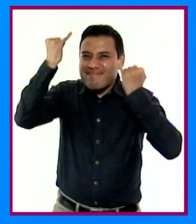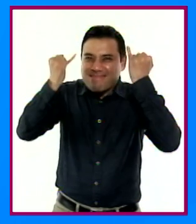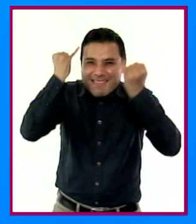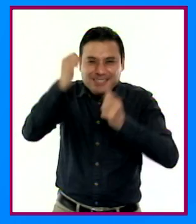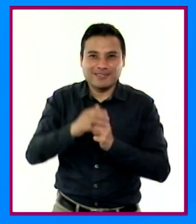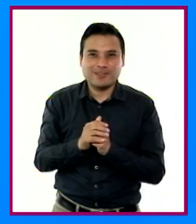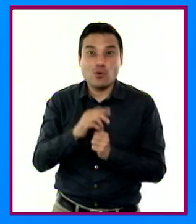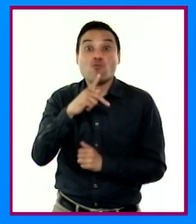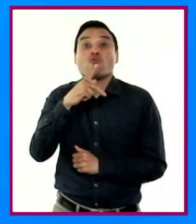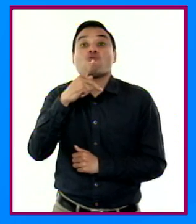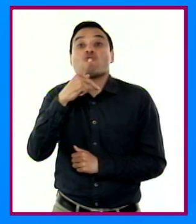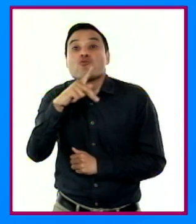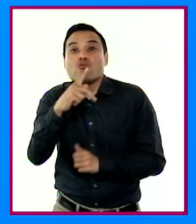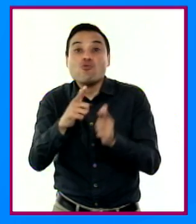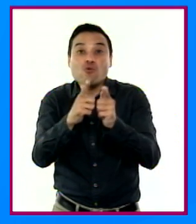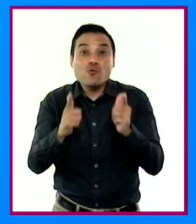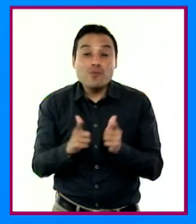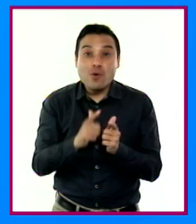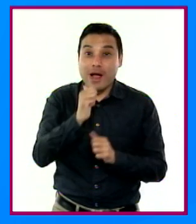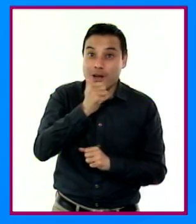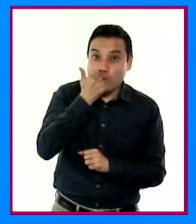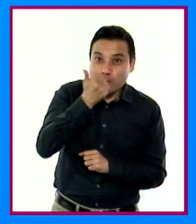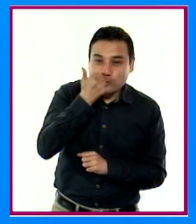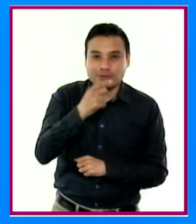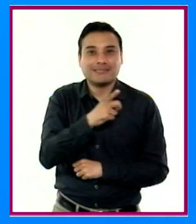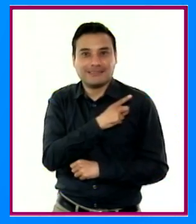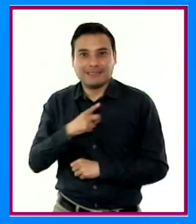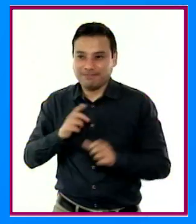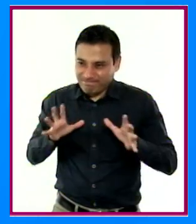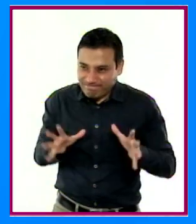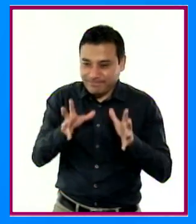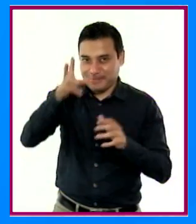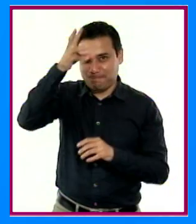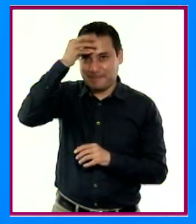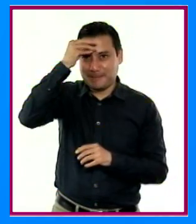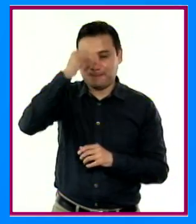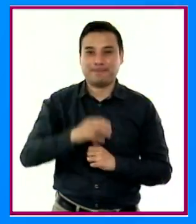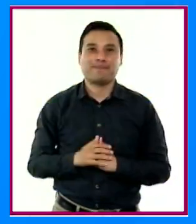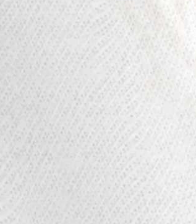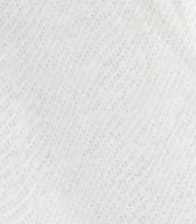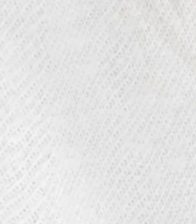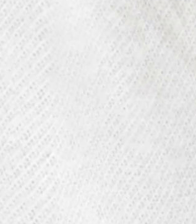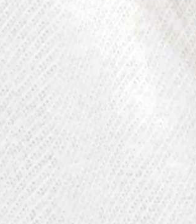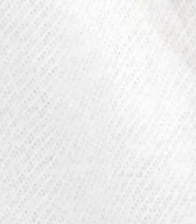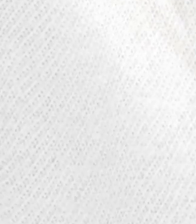experiencias con sus grupos, con el colectivo escolar y con la comunidad.